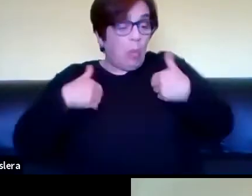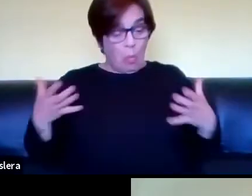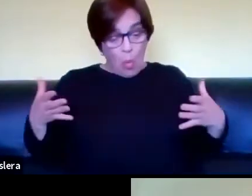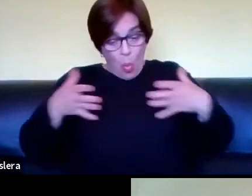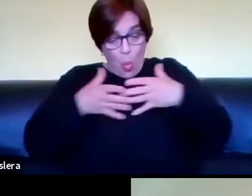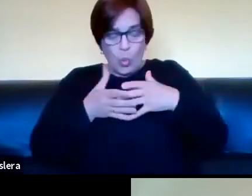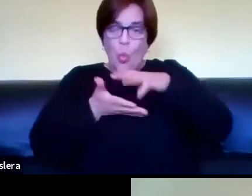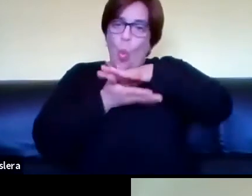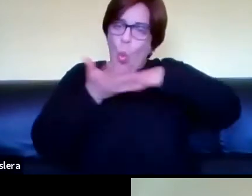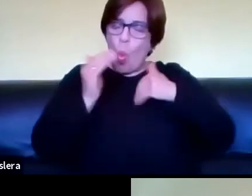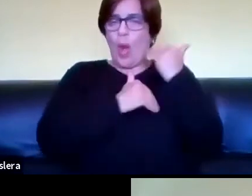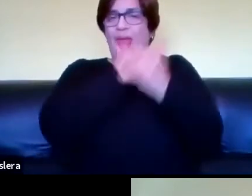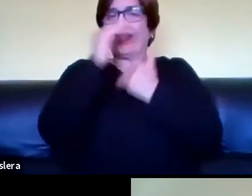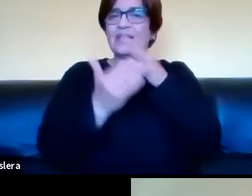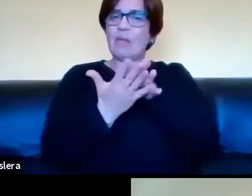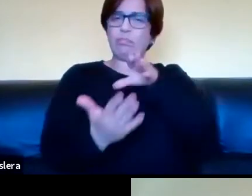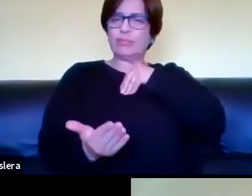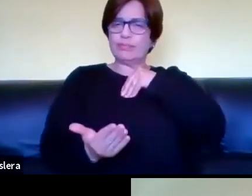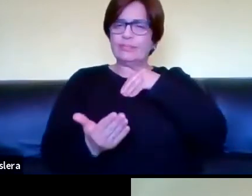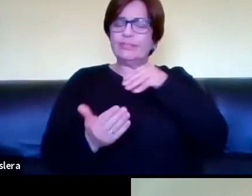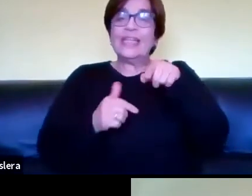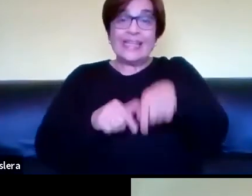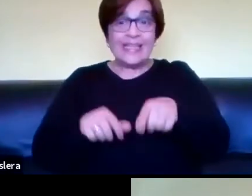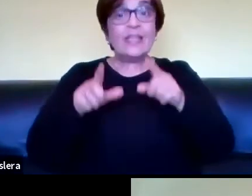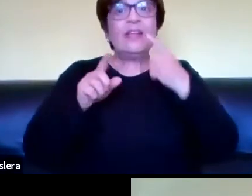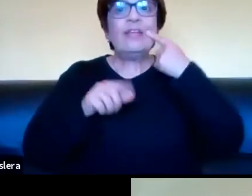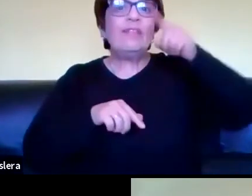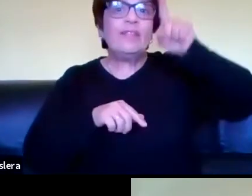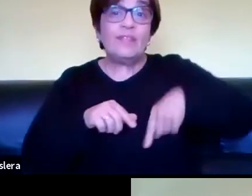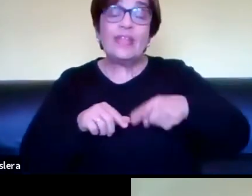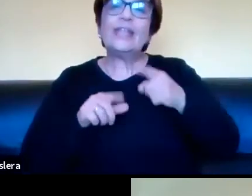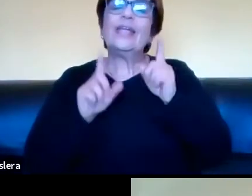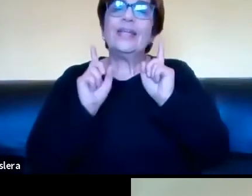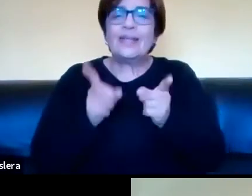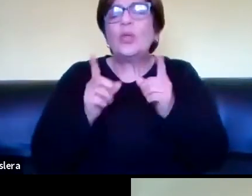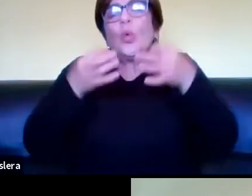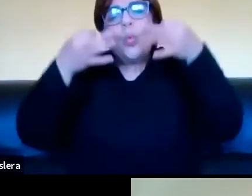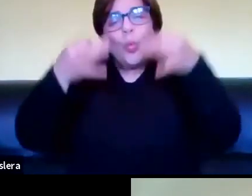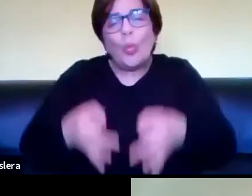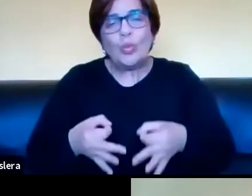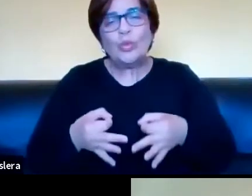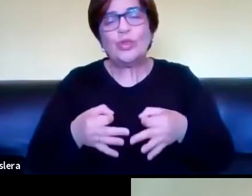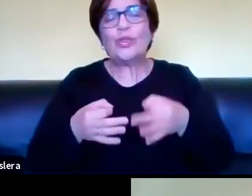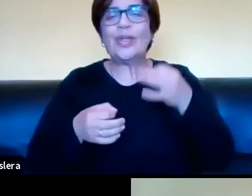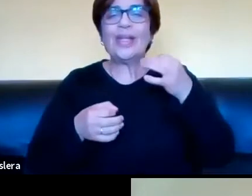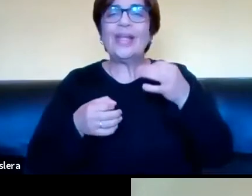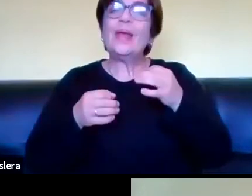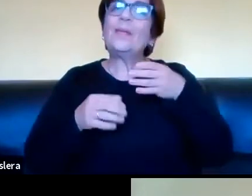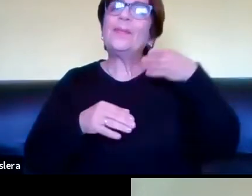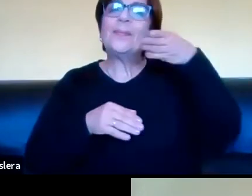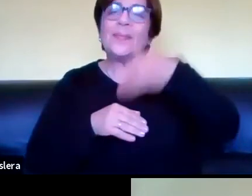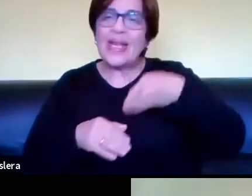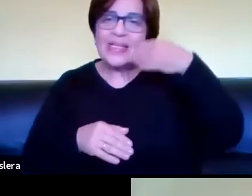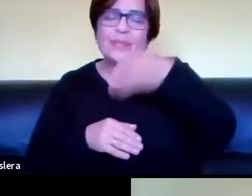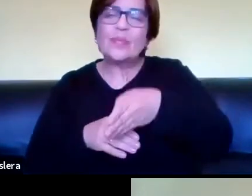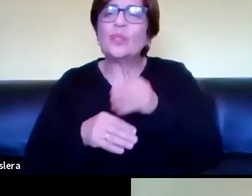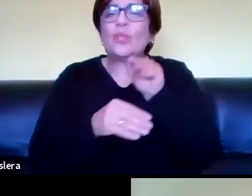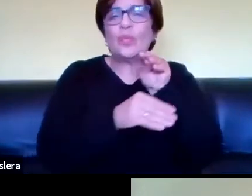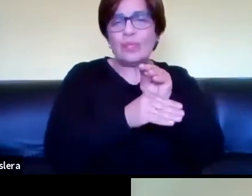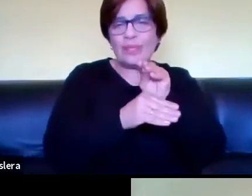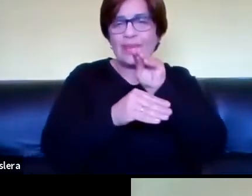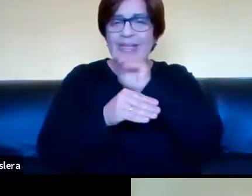letrada, a punto de partida de lo que es el atravesamiento, justamente, y la participación en culturas